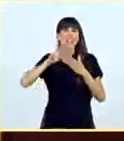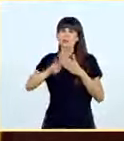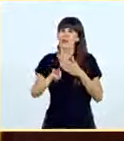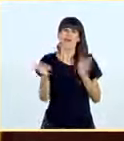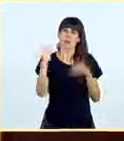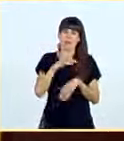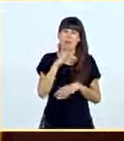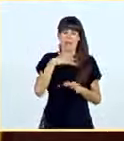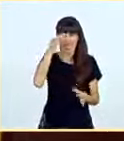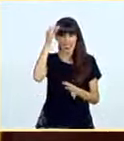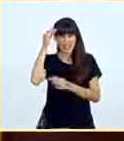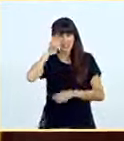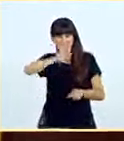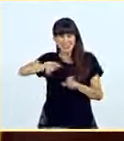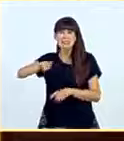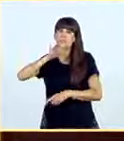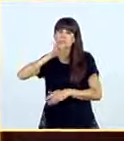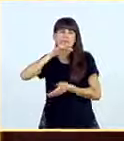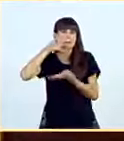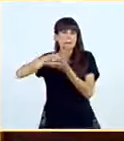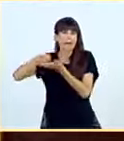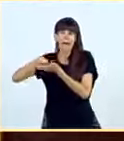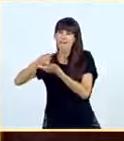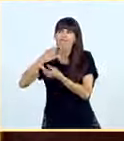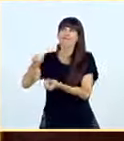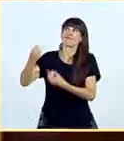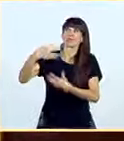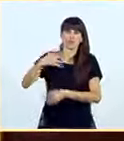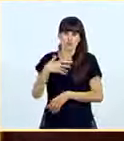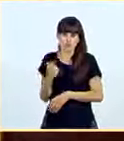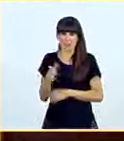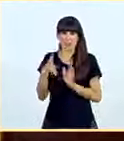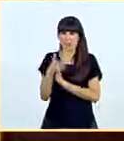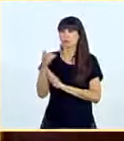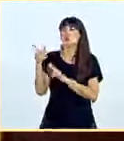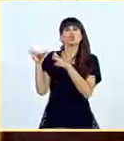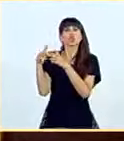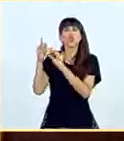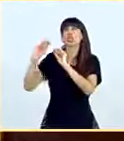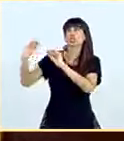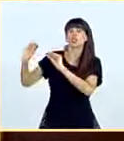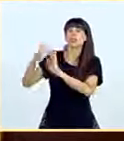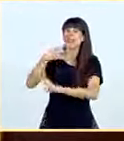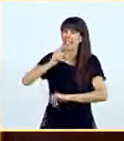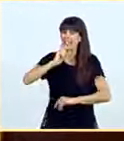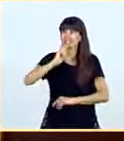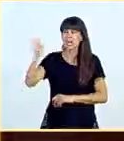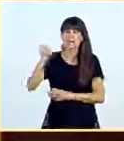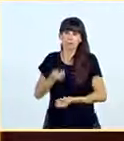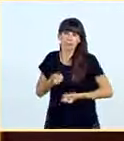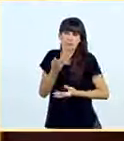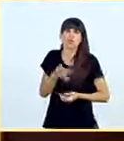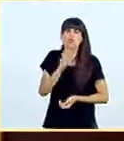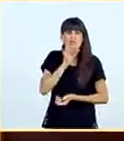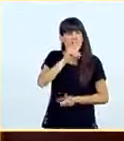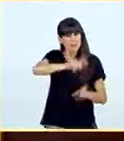facilitar los datos de las personas que todavía no han cobrado. Son sus socios, no nosotros, los que en esa entrevista dicen que todavía hay miles